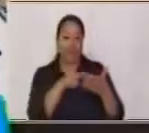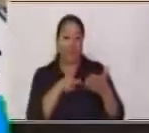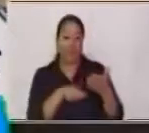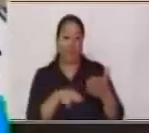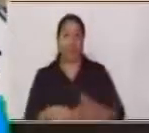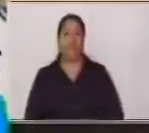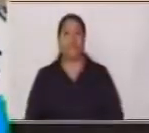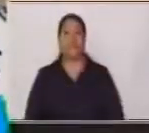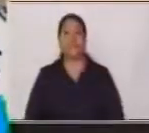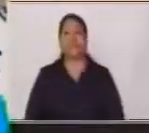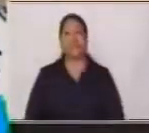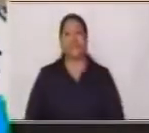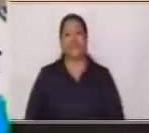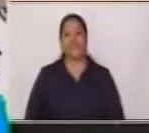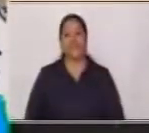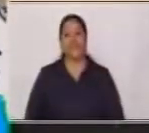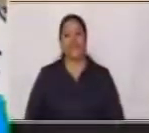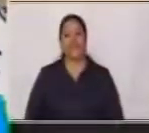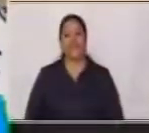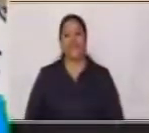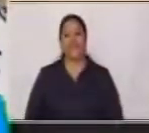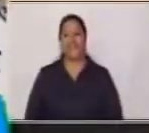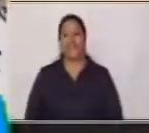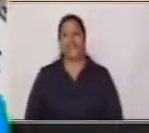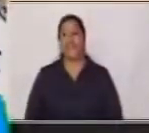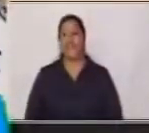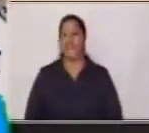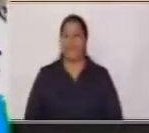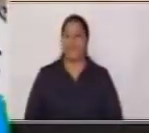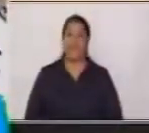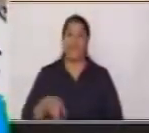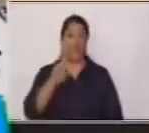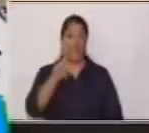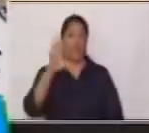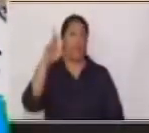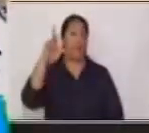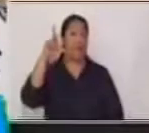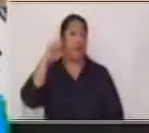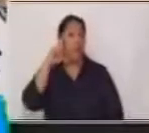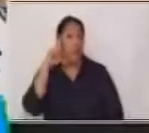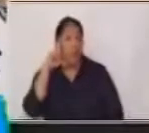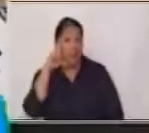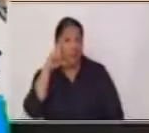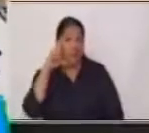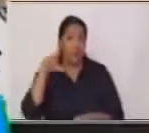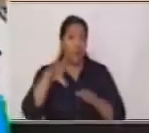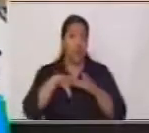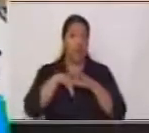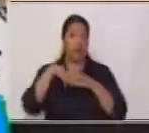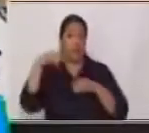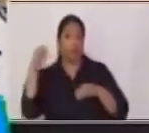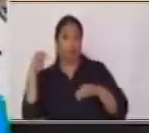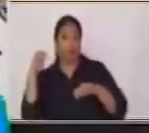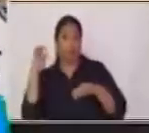adivinanza? Vamos a ver Amarillo Por fuera Blanco Por